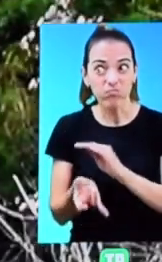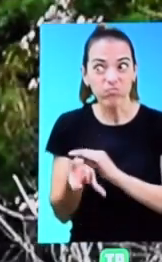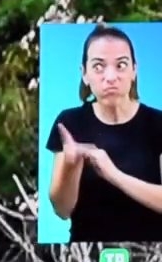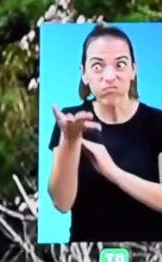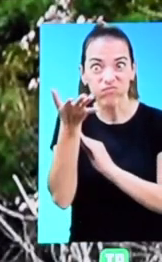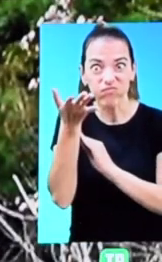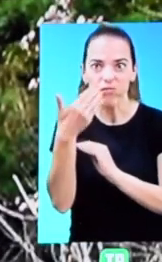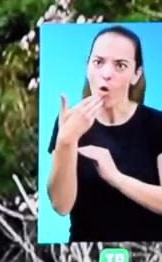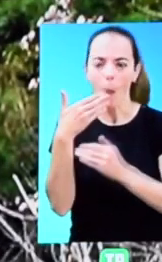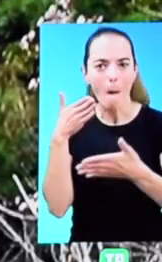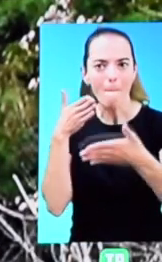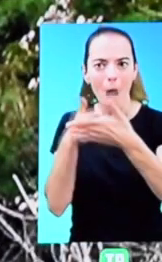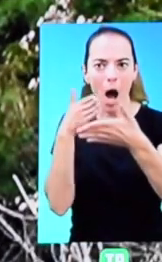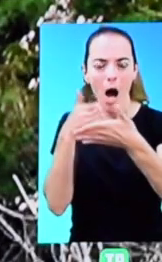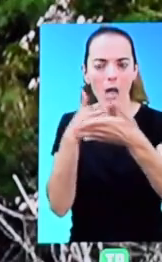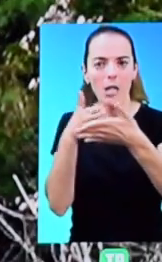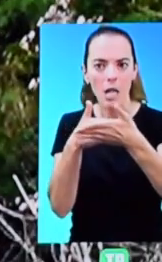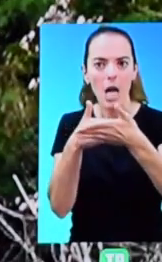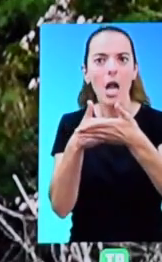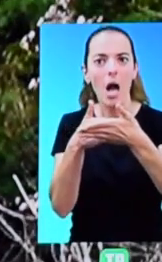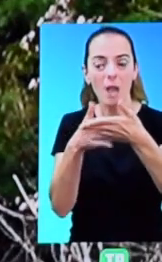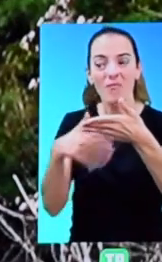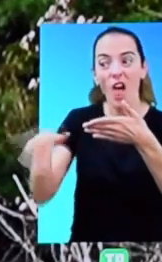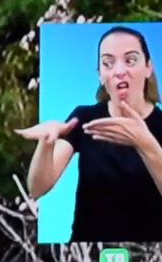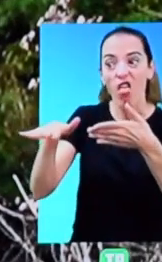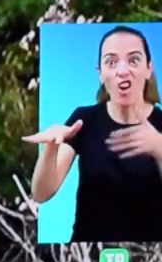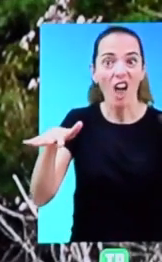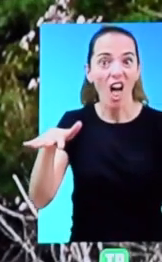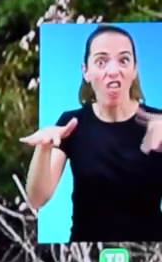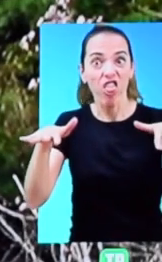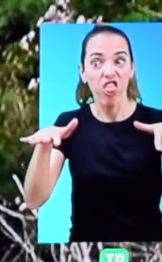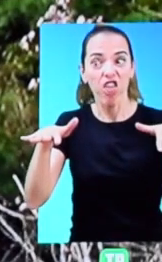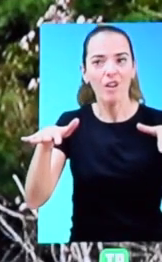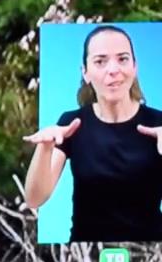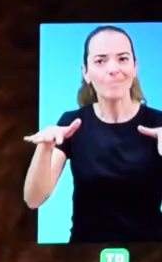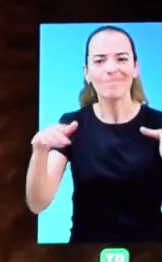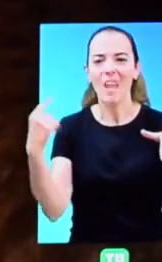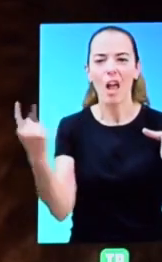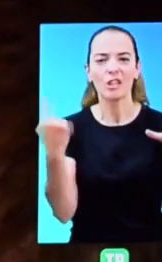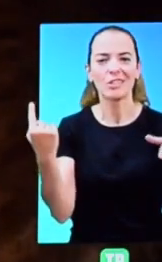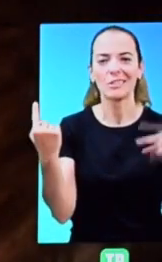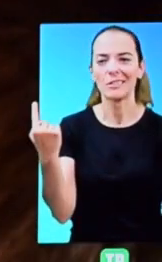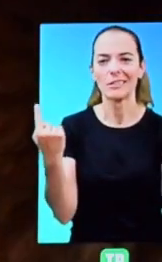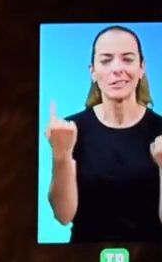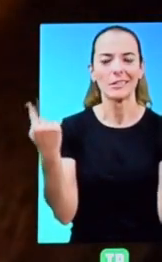infranqueables, dividiendo y aislando las poblaciones de simios entre sí.